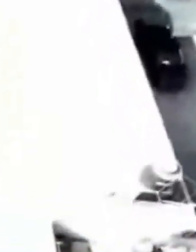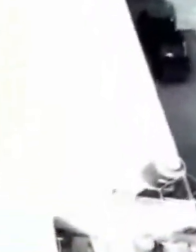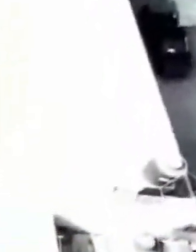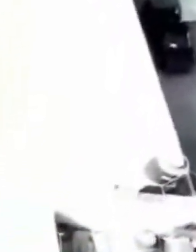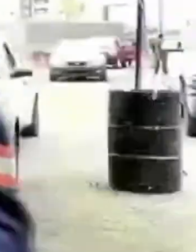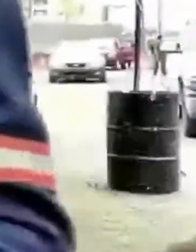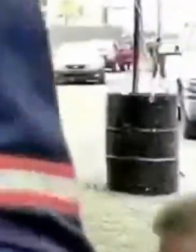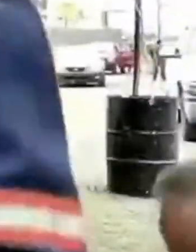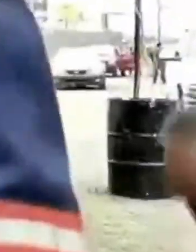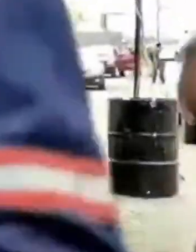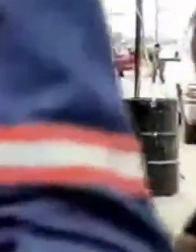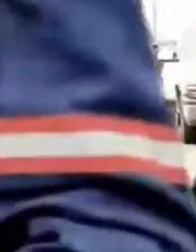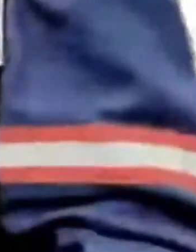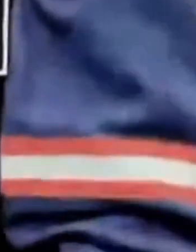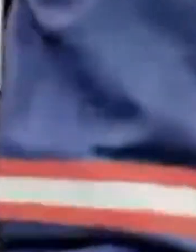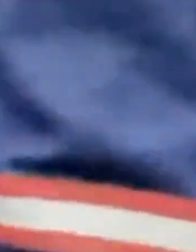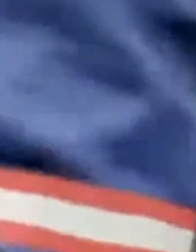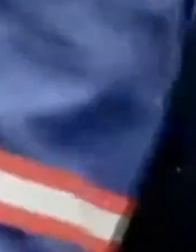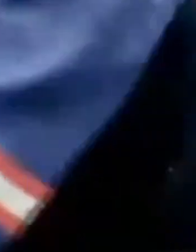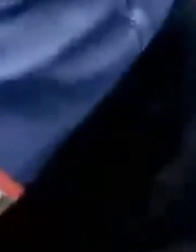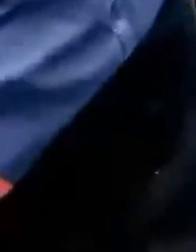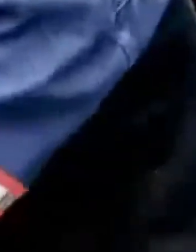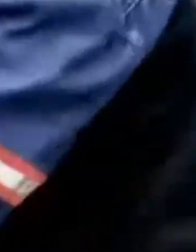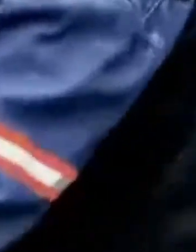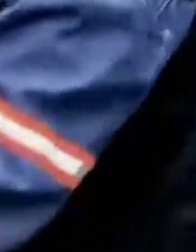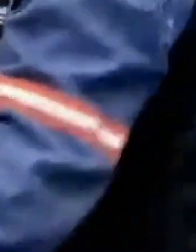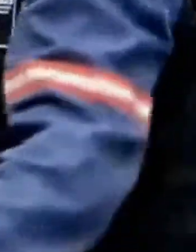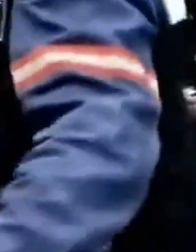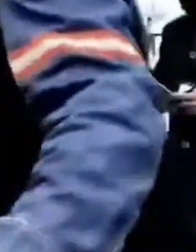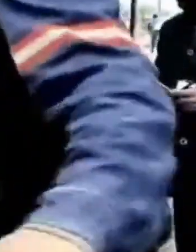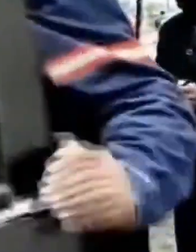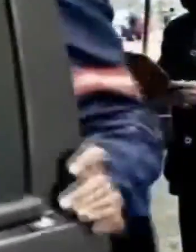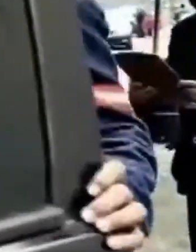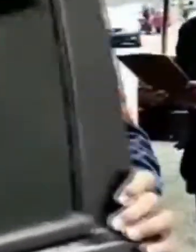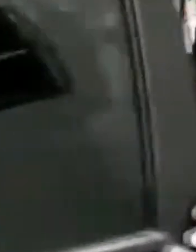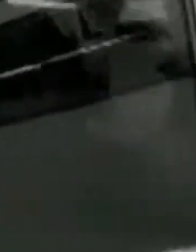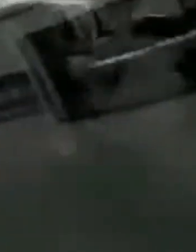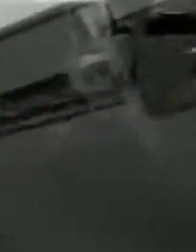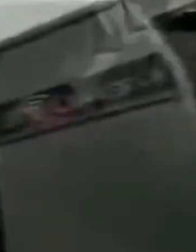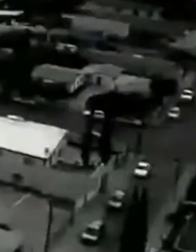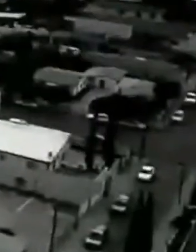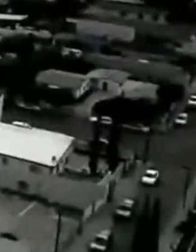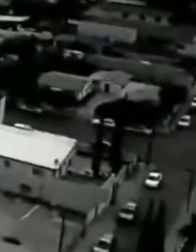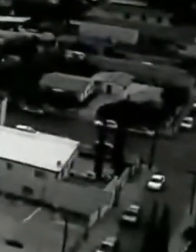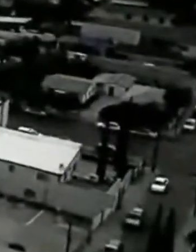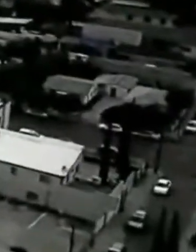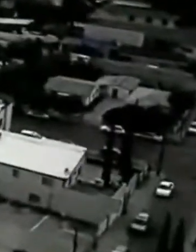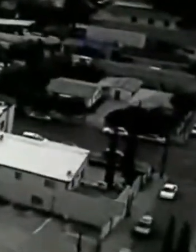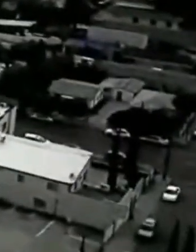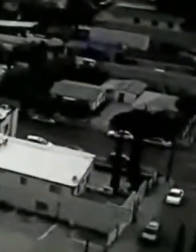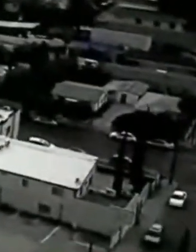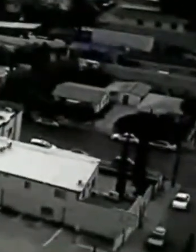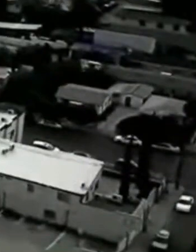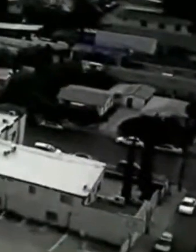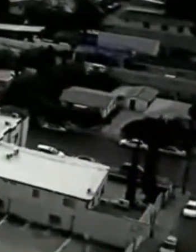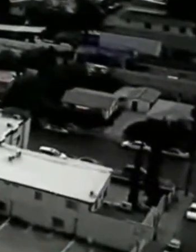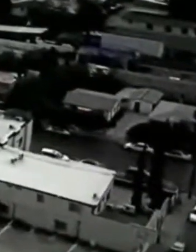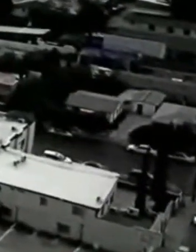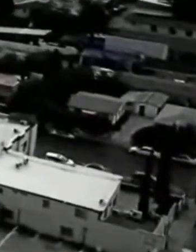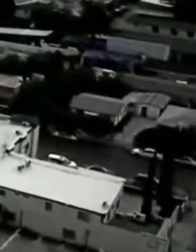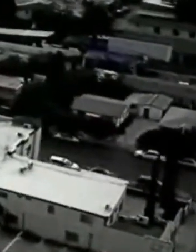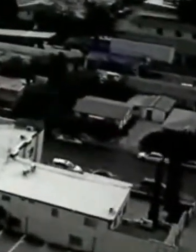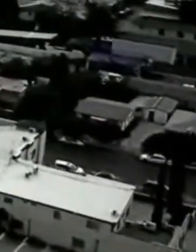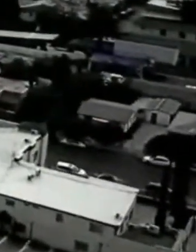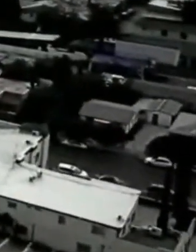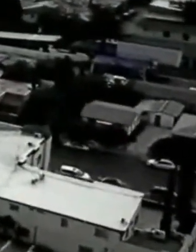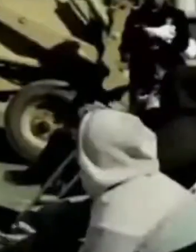pavimentación La estrategia coordinada por la Secretaría de Seguridad y Protección Ciudadana no solo ha contribuido a mejorar las vialidades